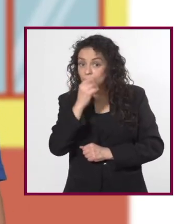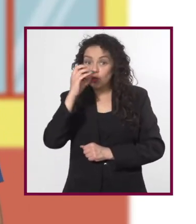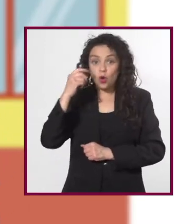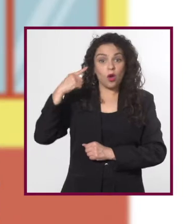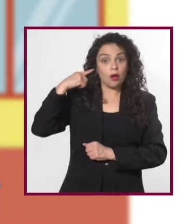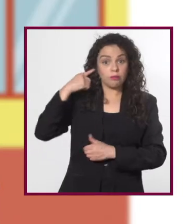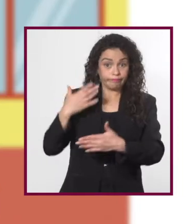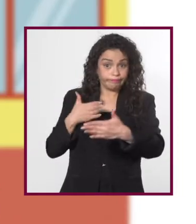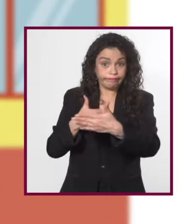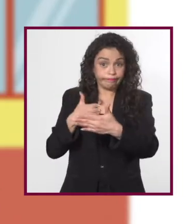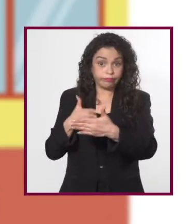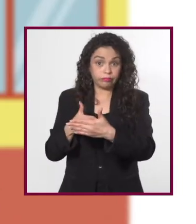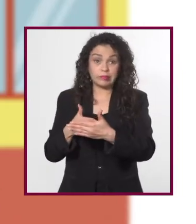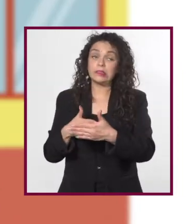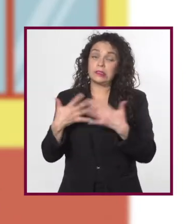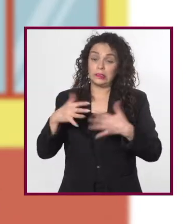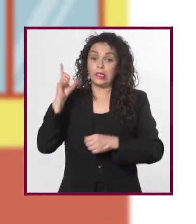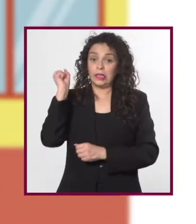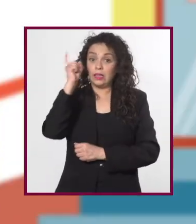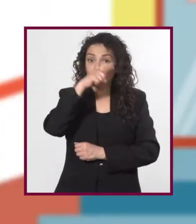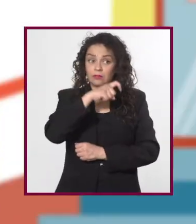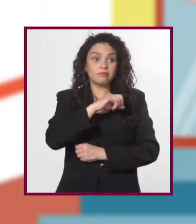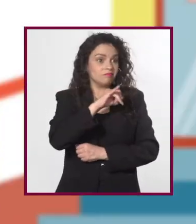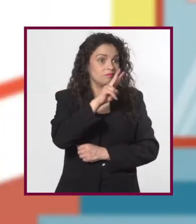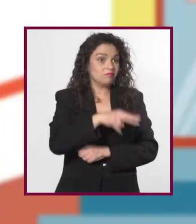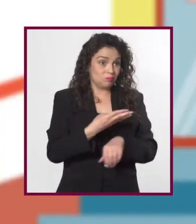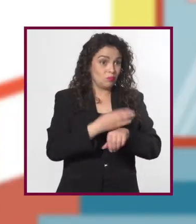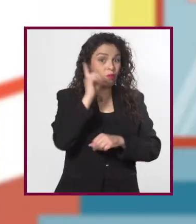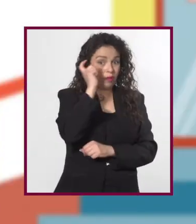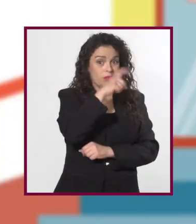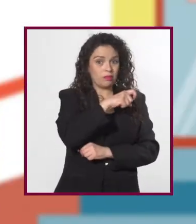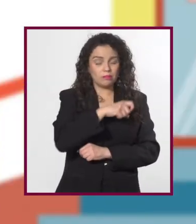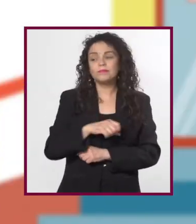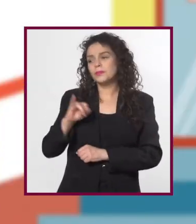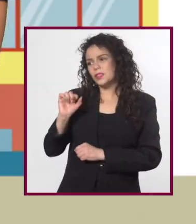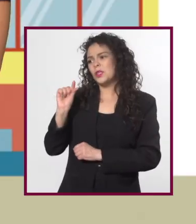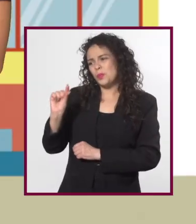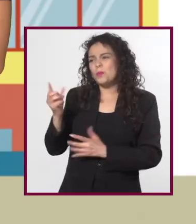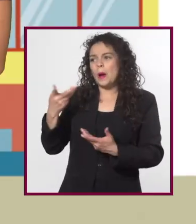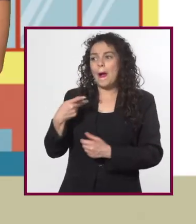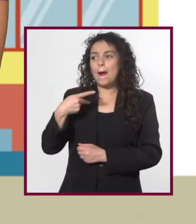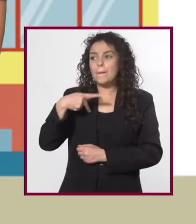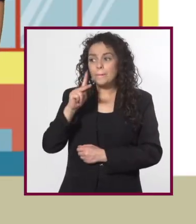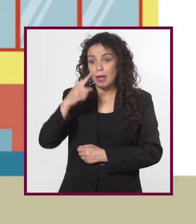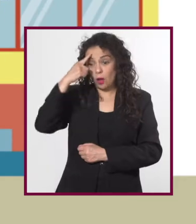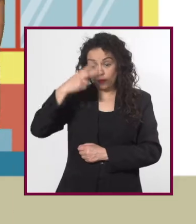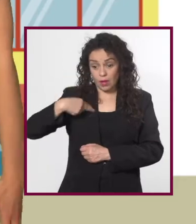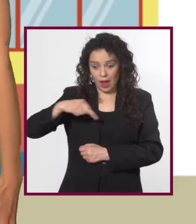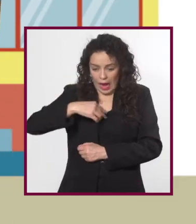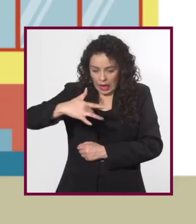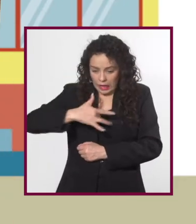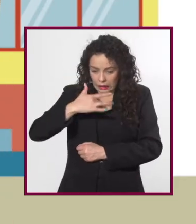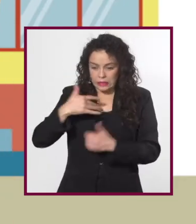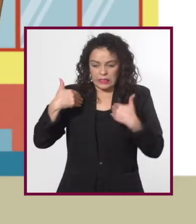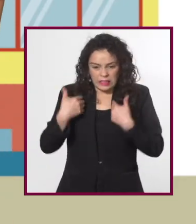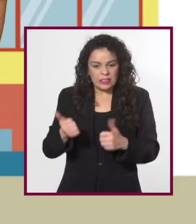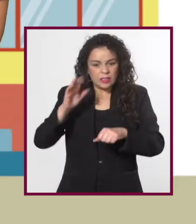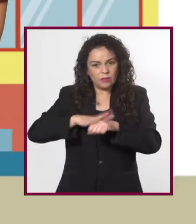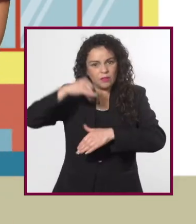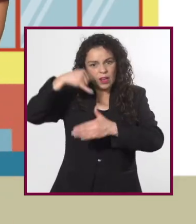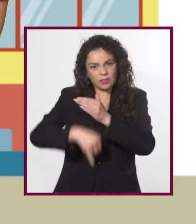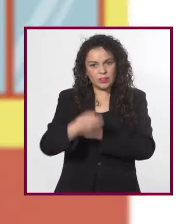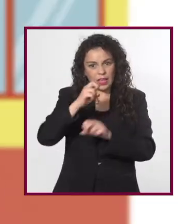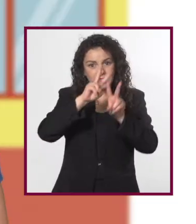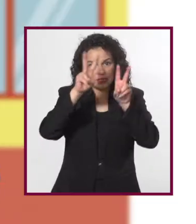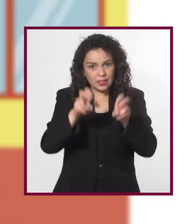visuales o auditivas son un tema. Es complicado. Un poco. Pero para sensibilizarnos más sobre